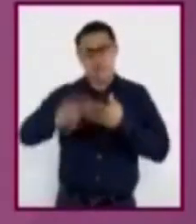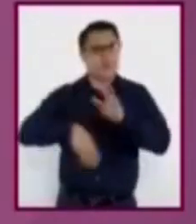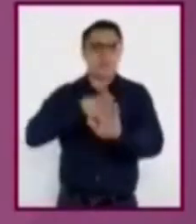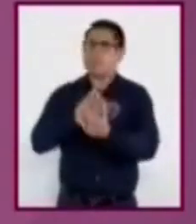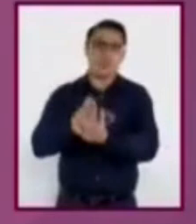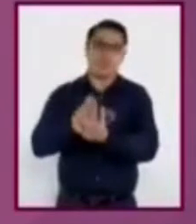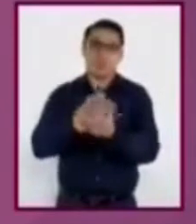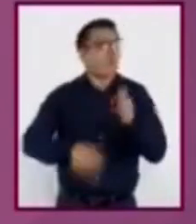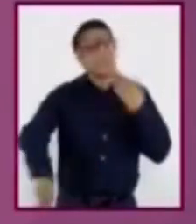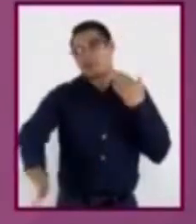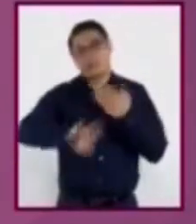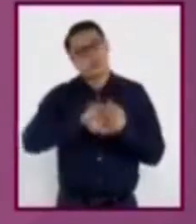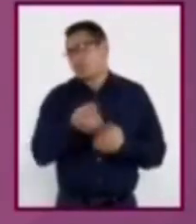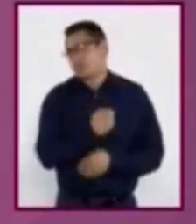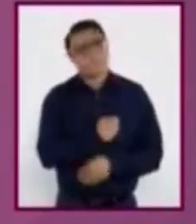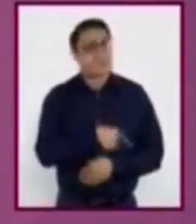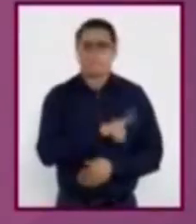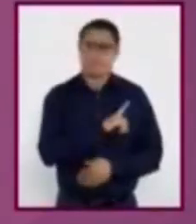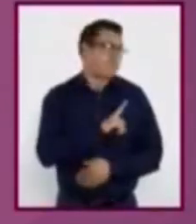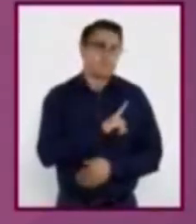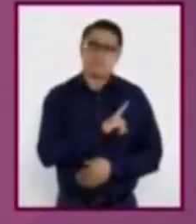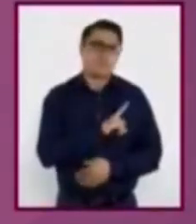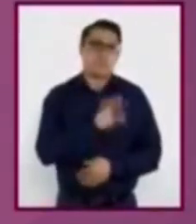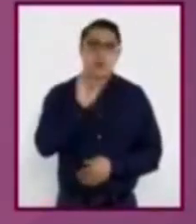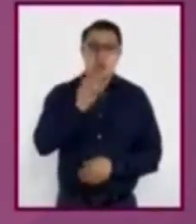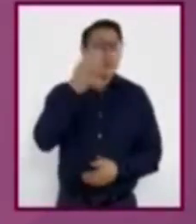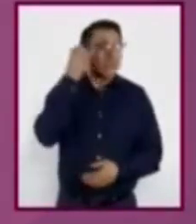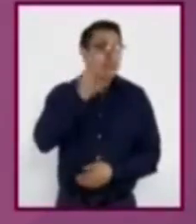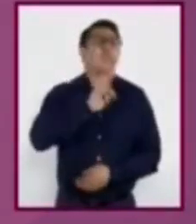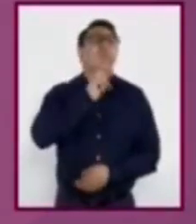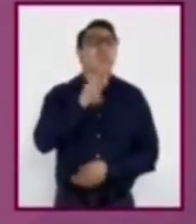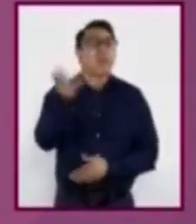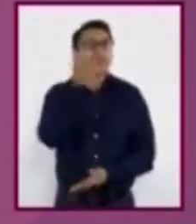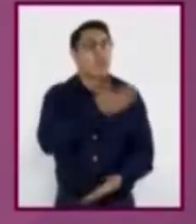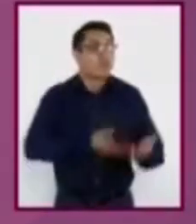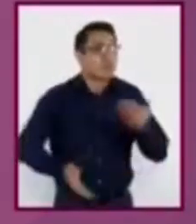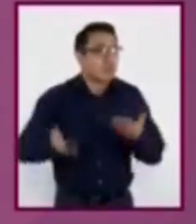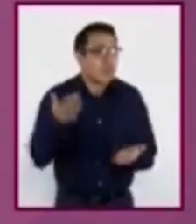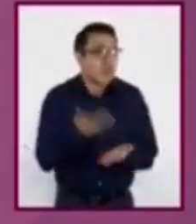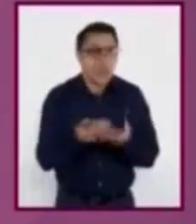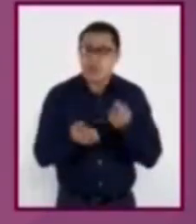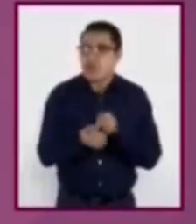para no dañar nuestra salud o porque es lo mejor para la convivencia social.